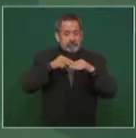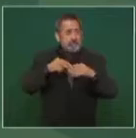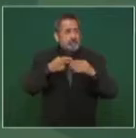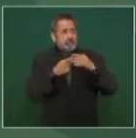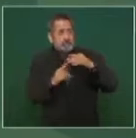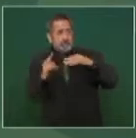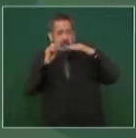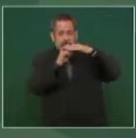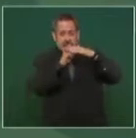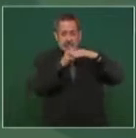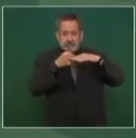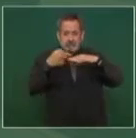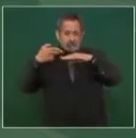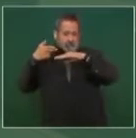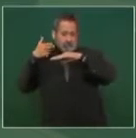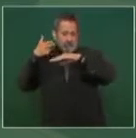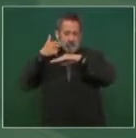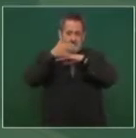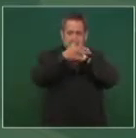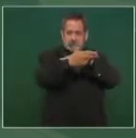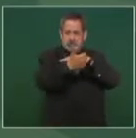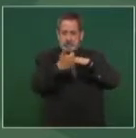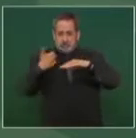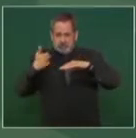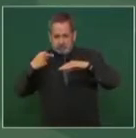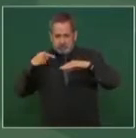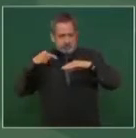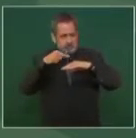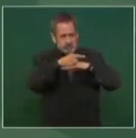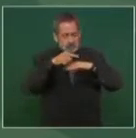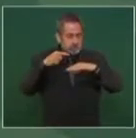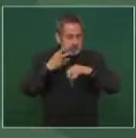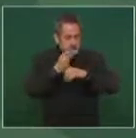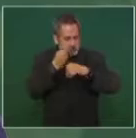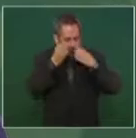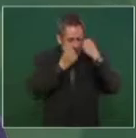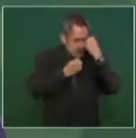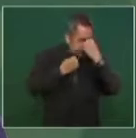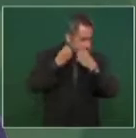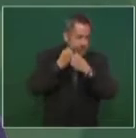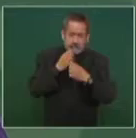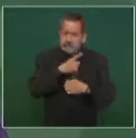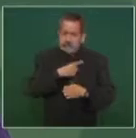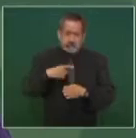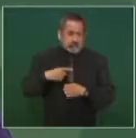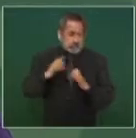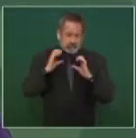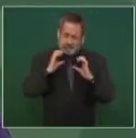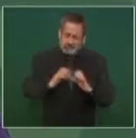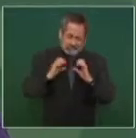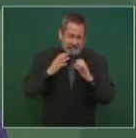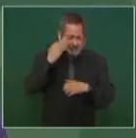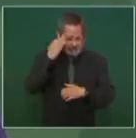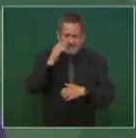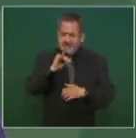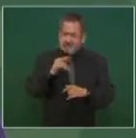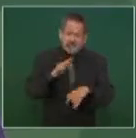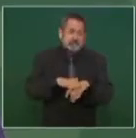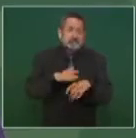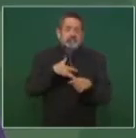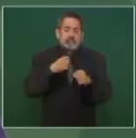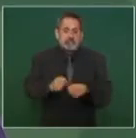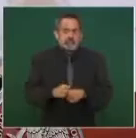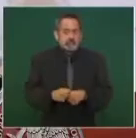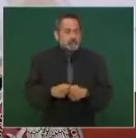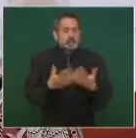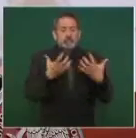ha llevado tiempo, pero es indispensable para que la línea quede de manera segura. Ha habido toda la colaboración de las